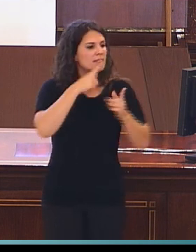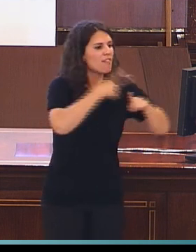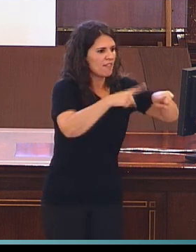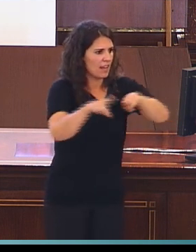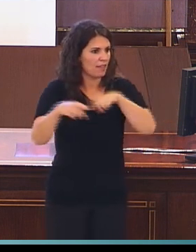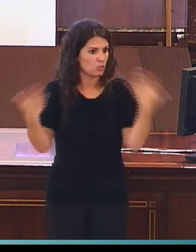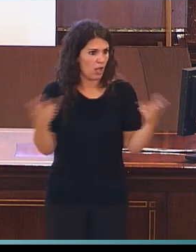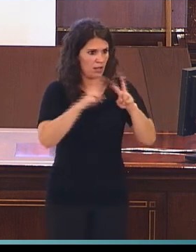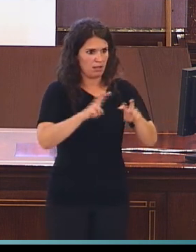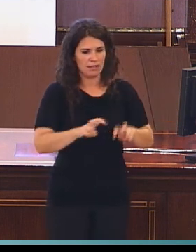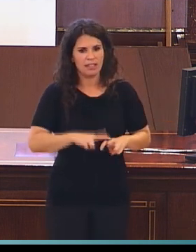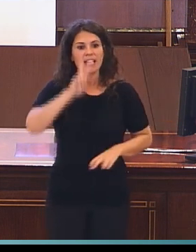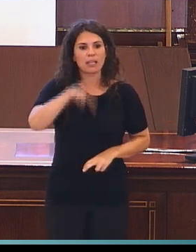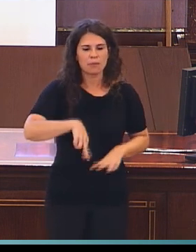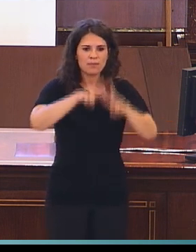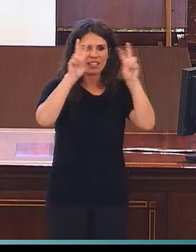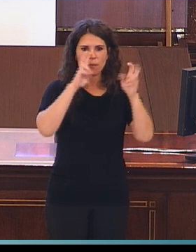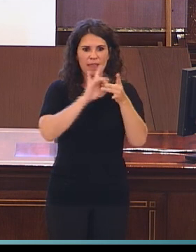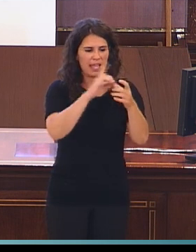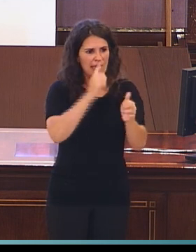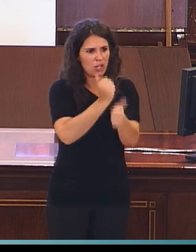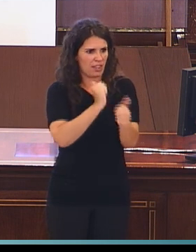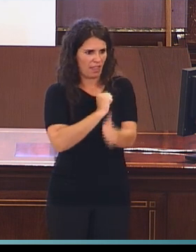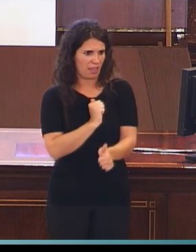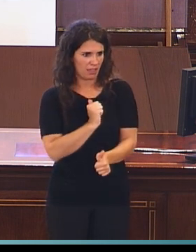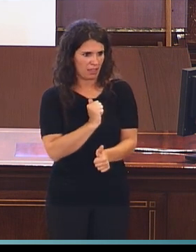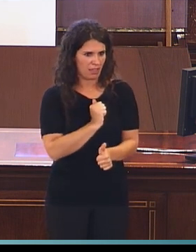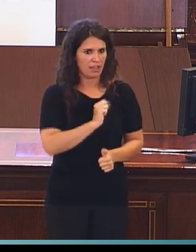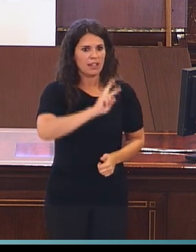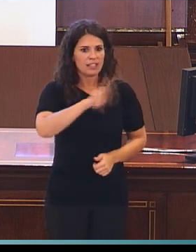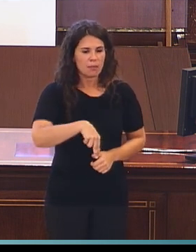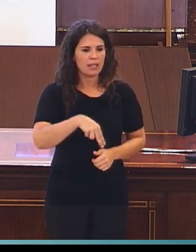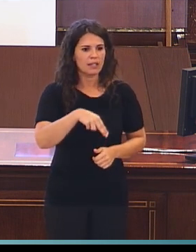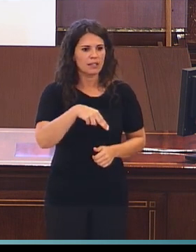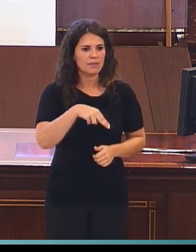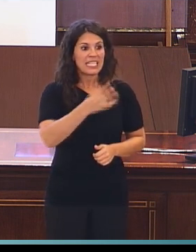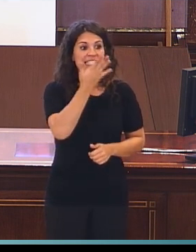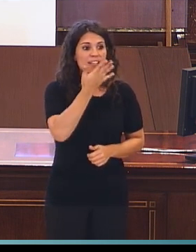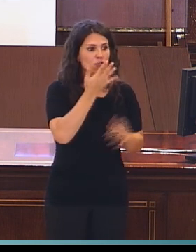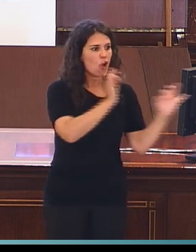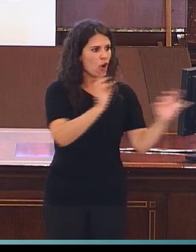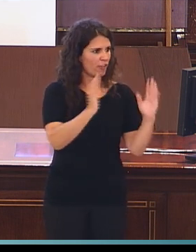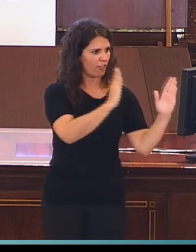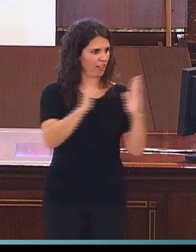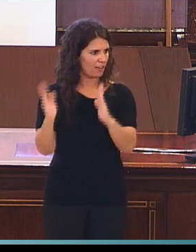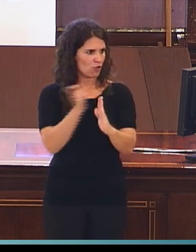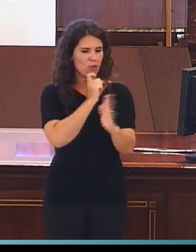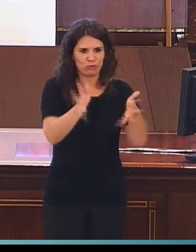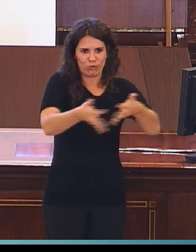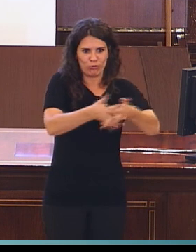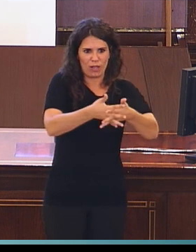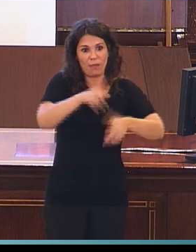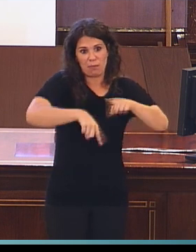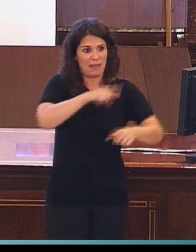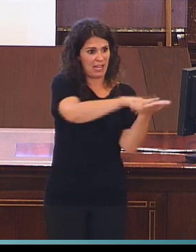mucho el tema de la econicidad, el orden de los signos en las distintas lenguas, y mucho menos